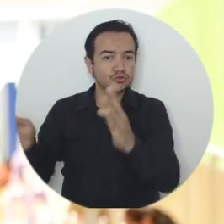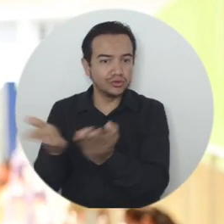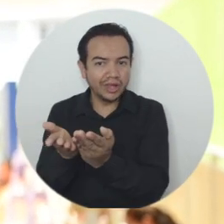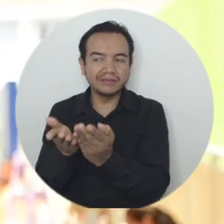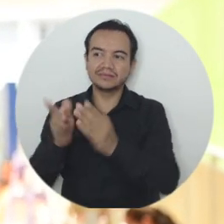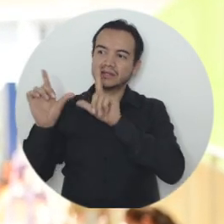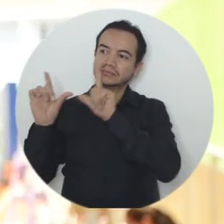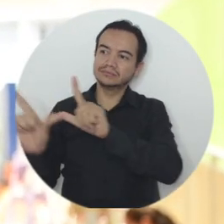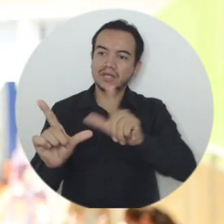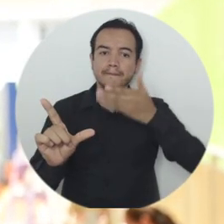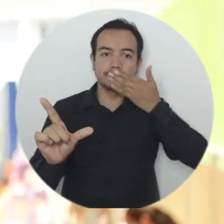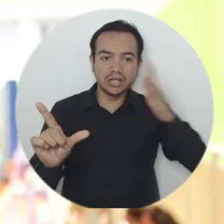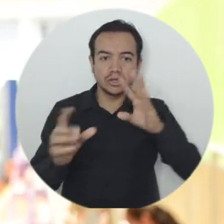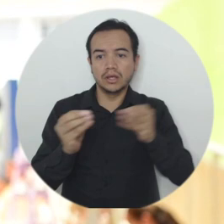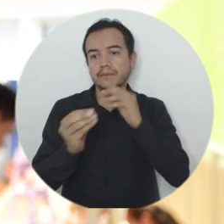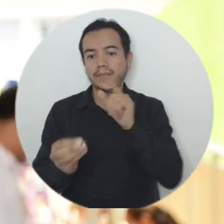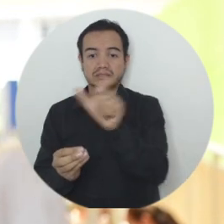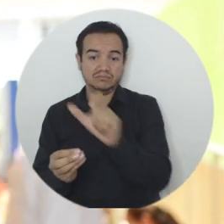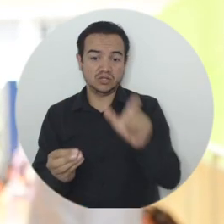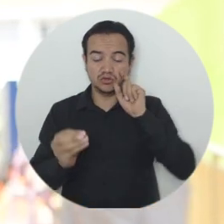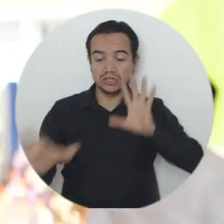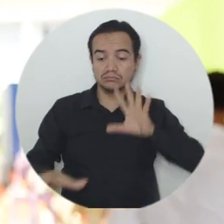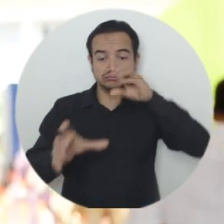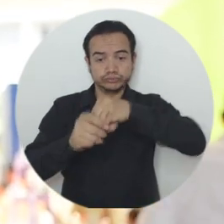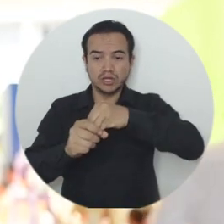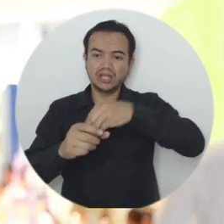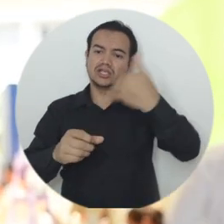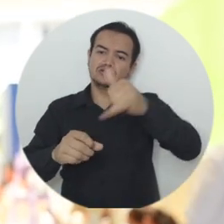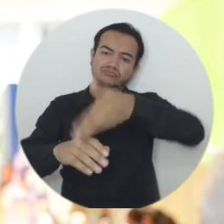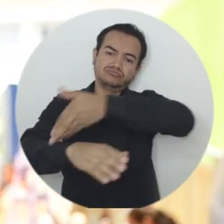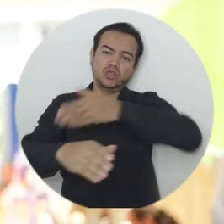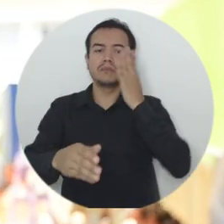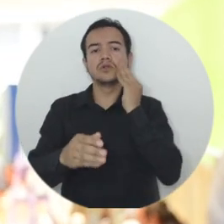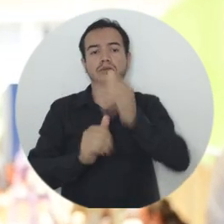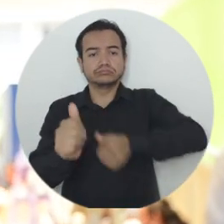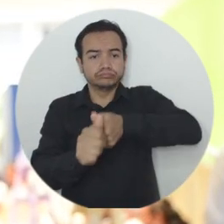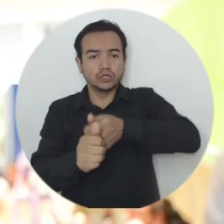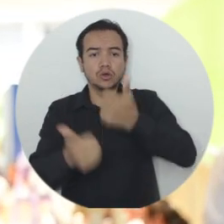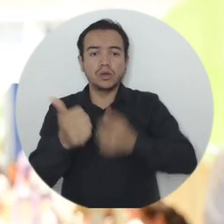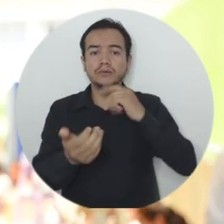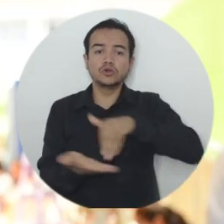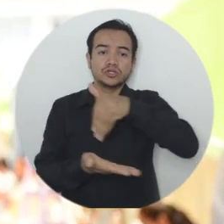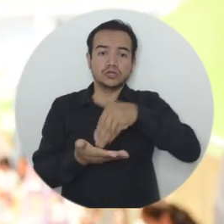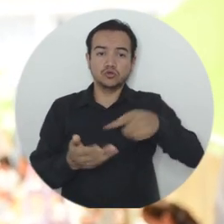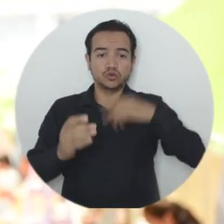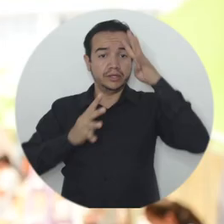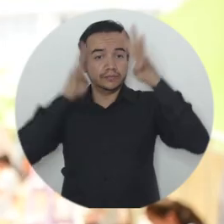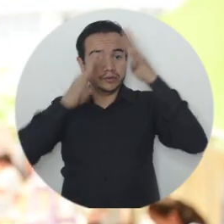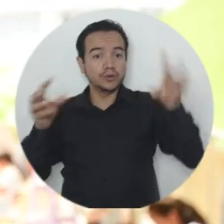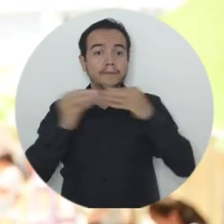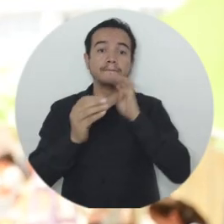nuestros estudiantes, egresados y comunidad beneficiaria que ya han tenido un acompañamiento del Centro de